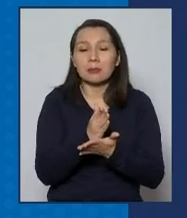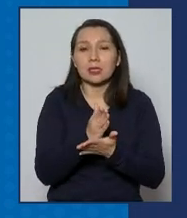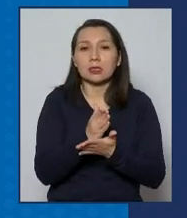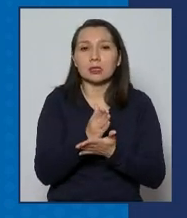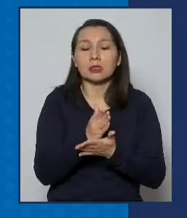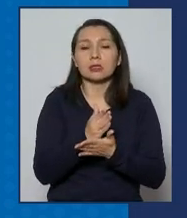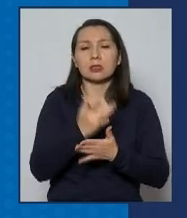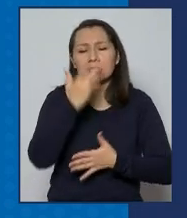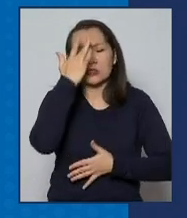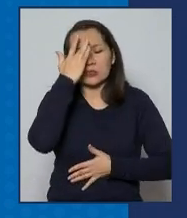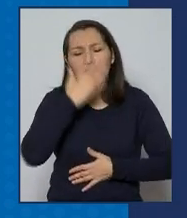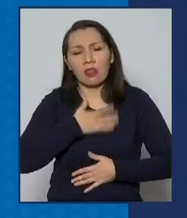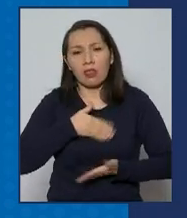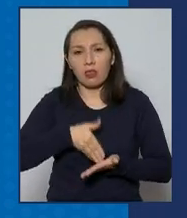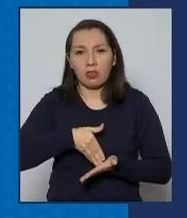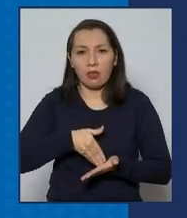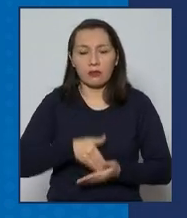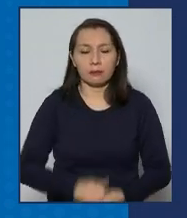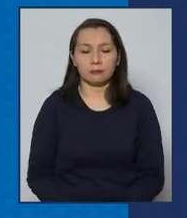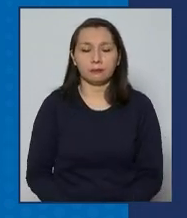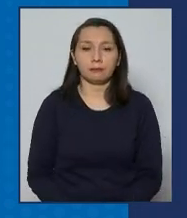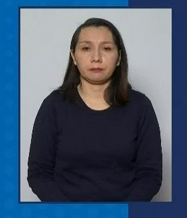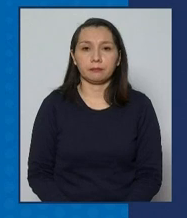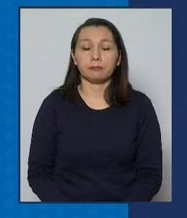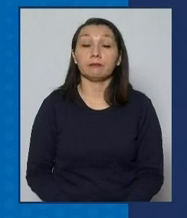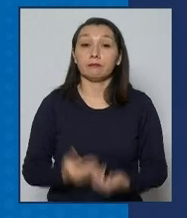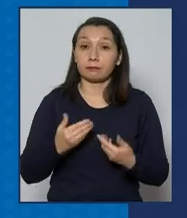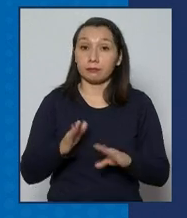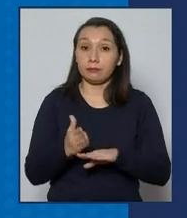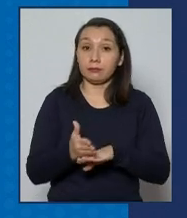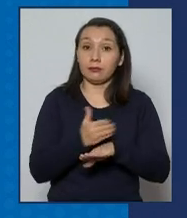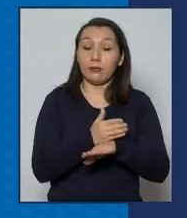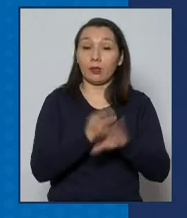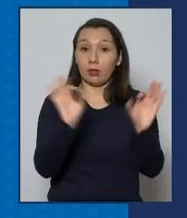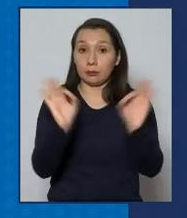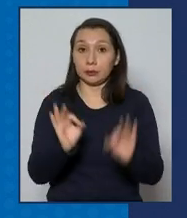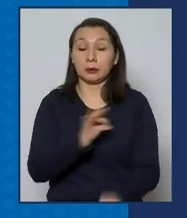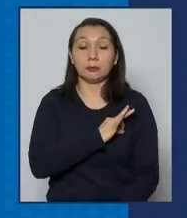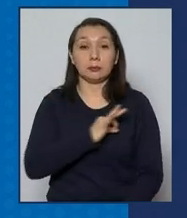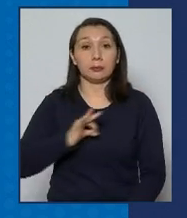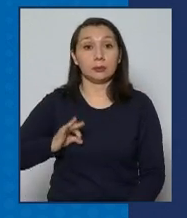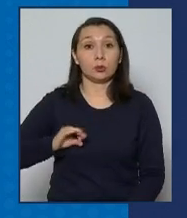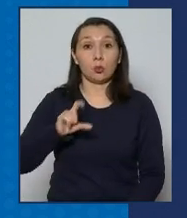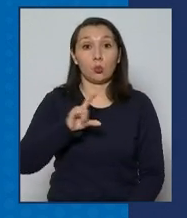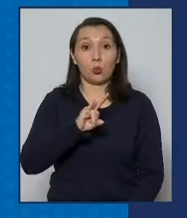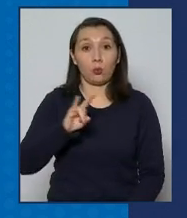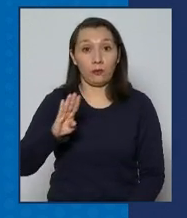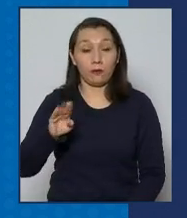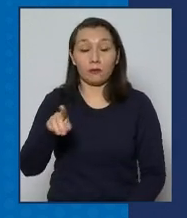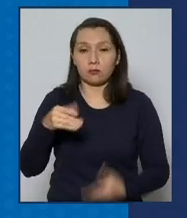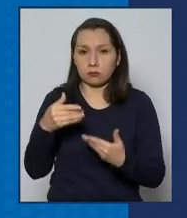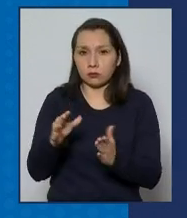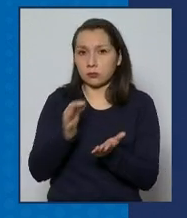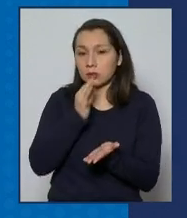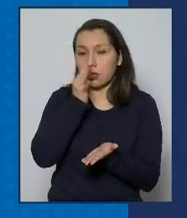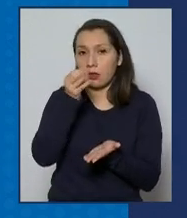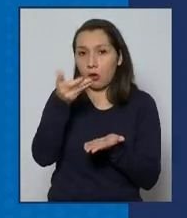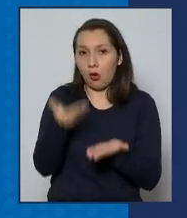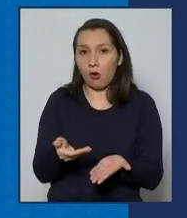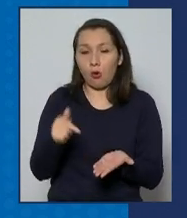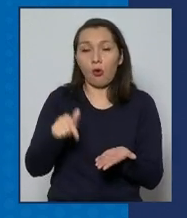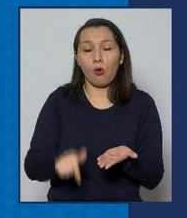de los síntomas. como ya adelantó el ministro Kuf hoy día